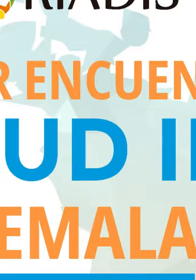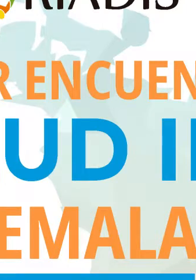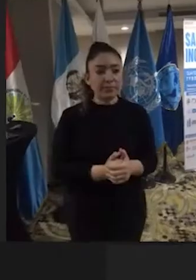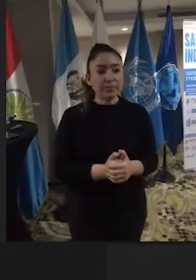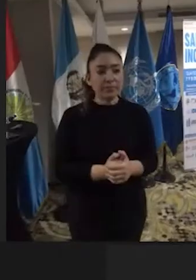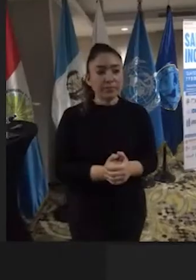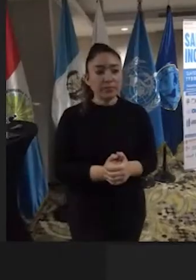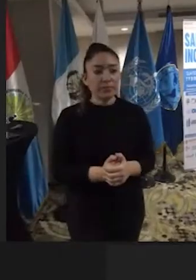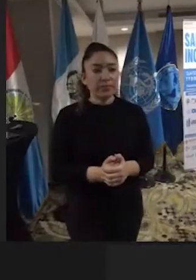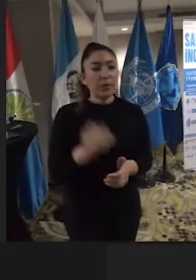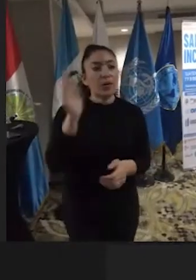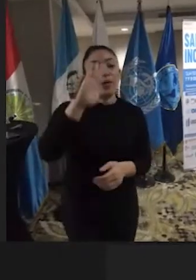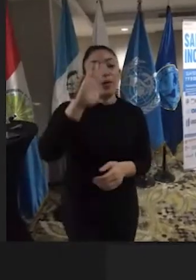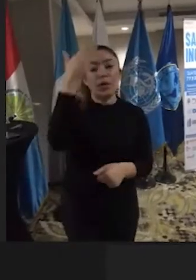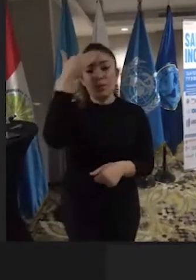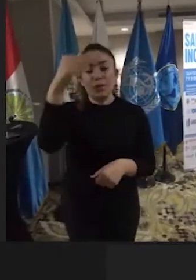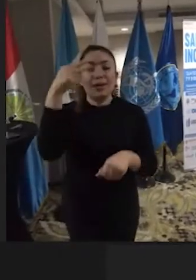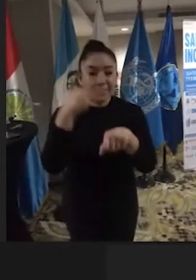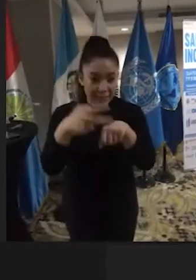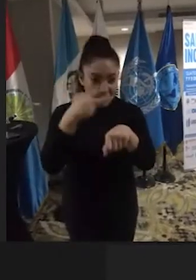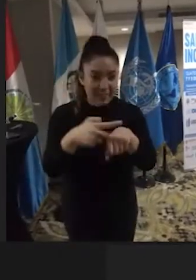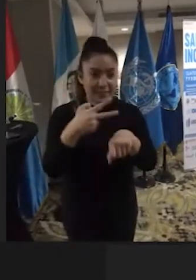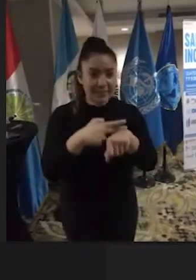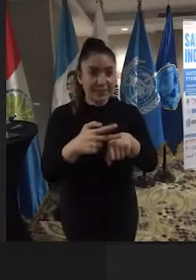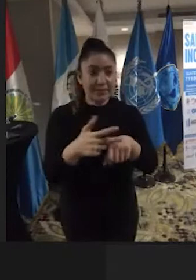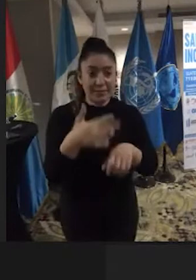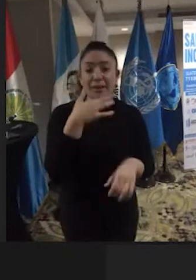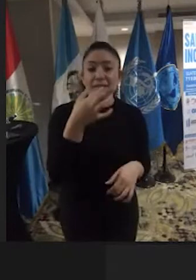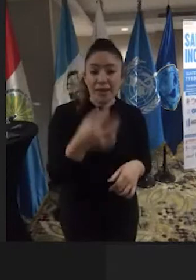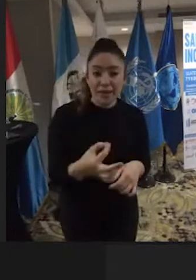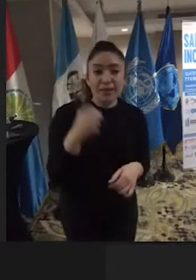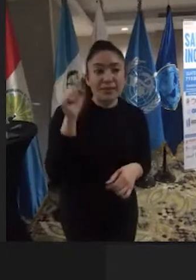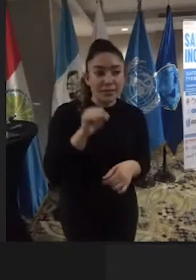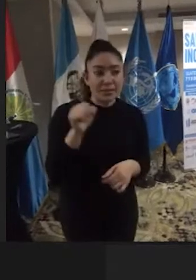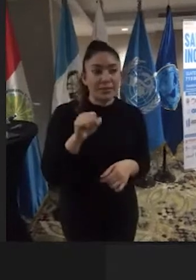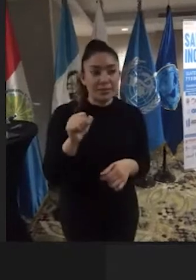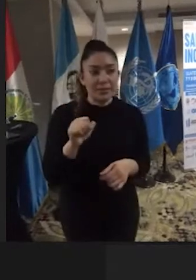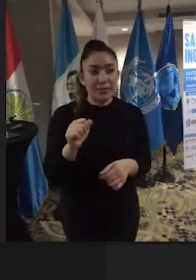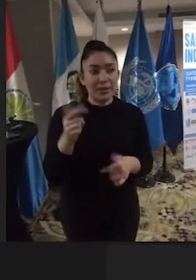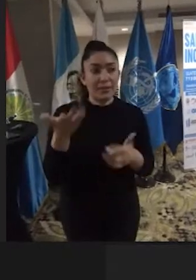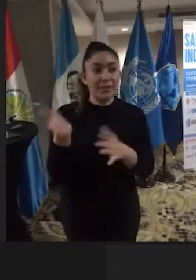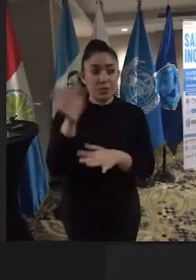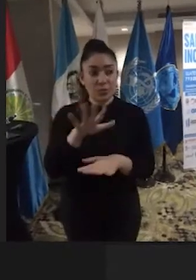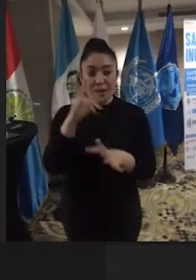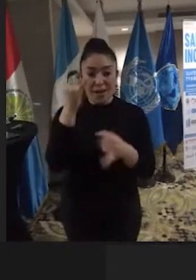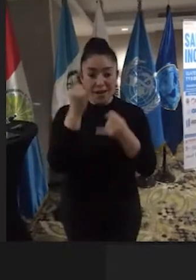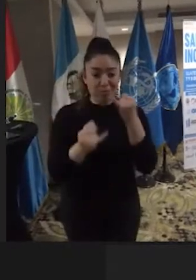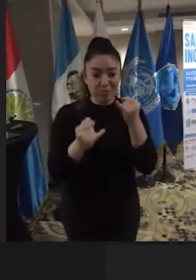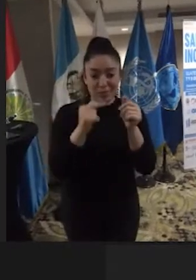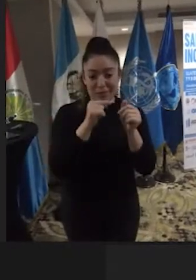Muy buenas tardes. La realidad es que después de una jornada